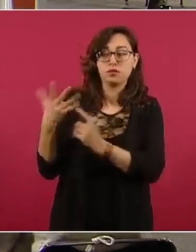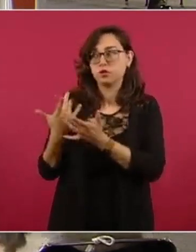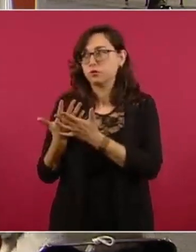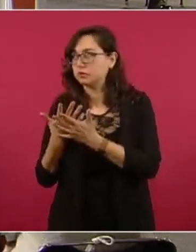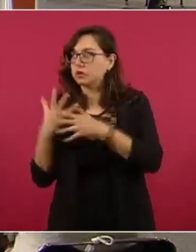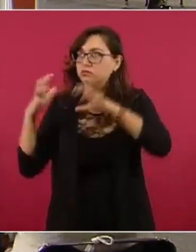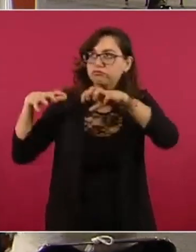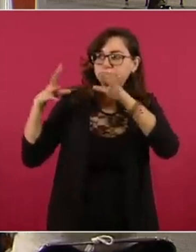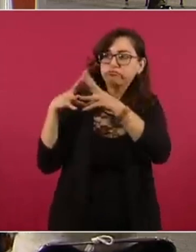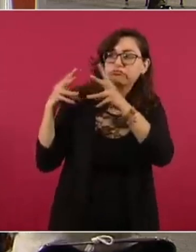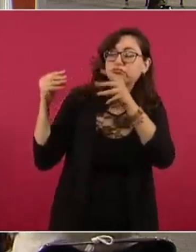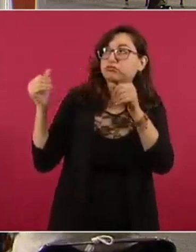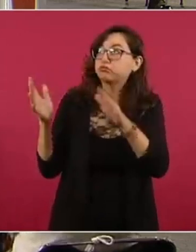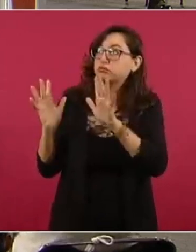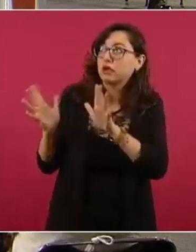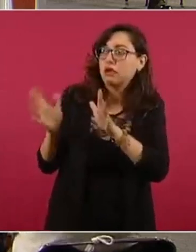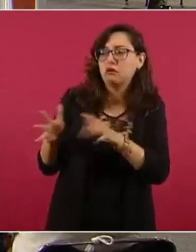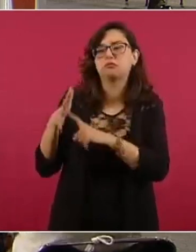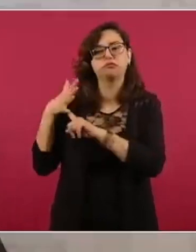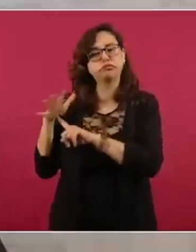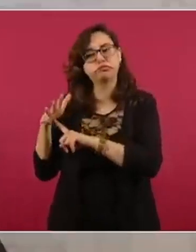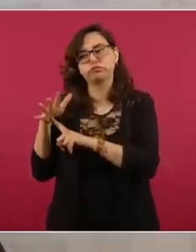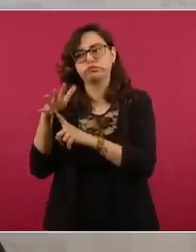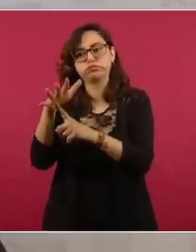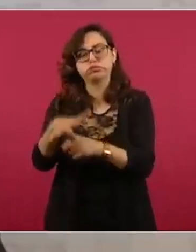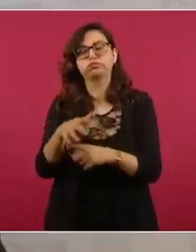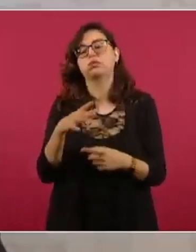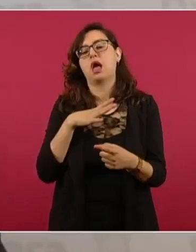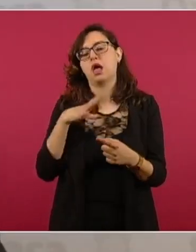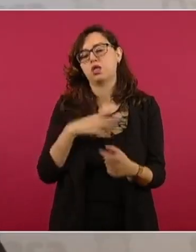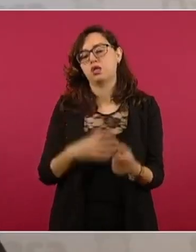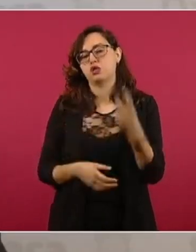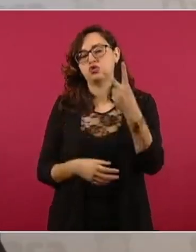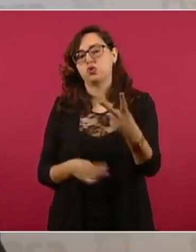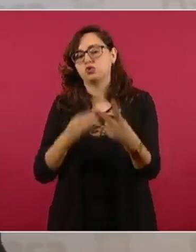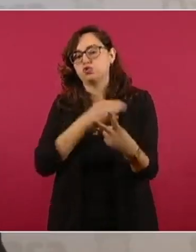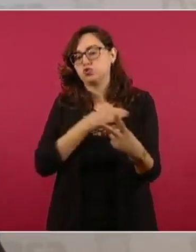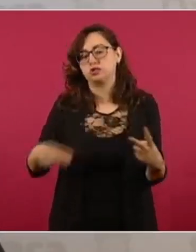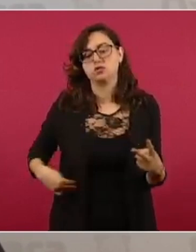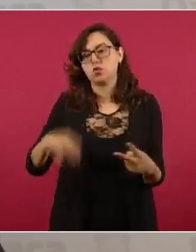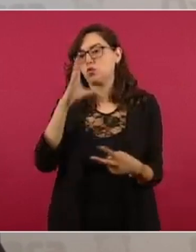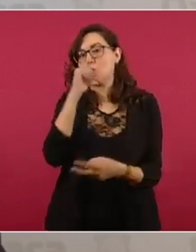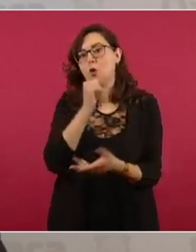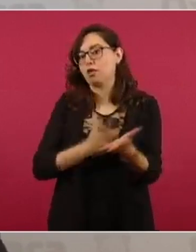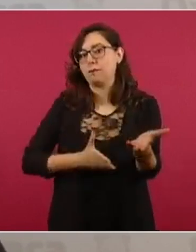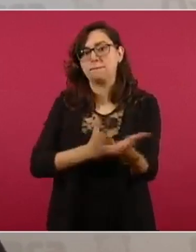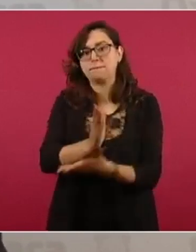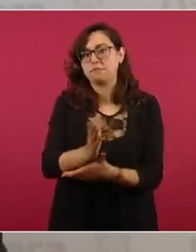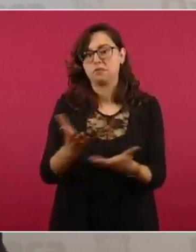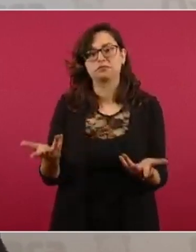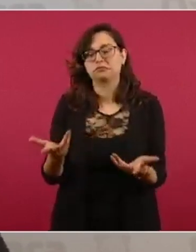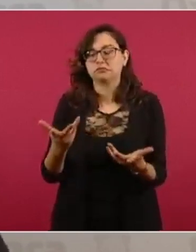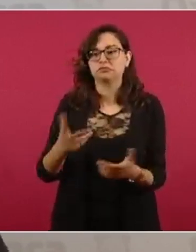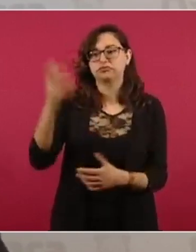municipios que hoy están incomunicados como San Juan o Solotepec y Santa María o Solotepec para llevar víveres y